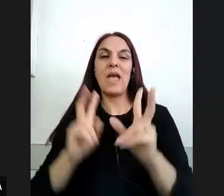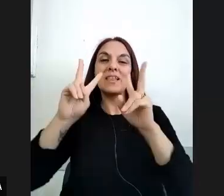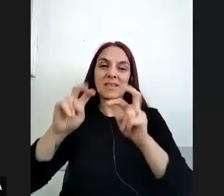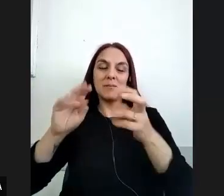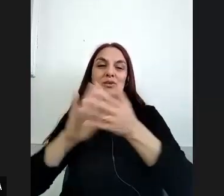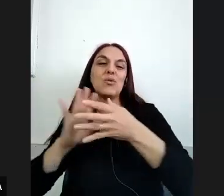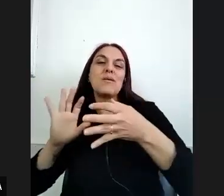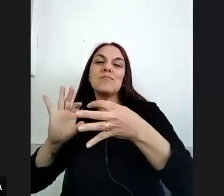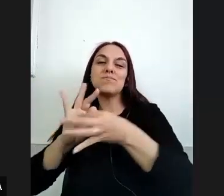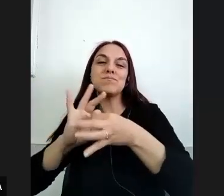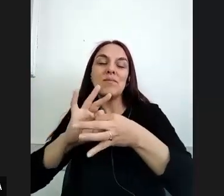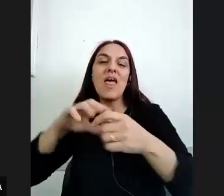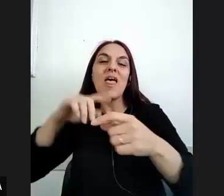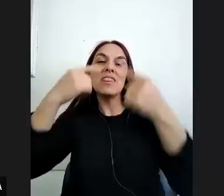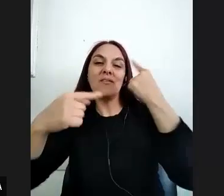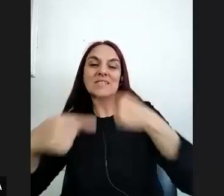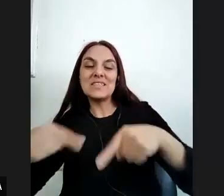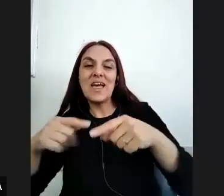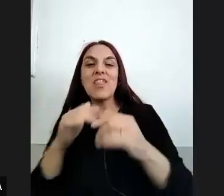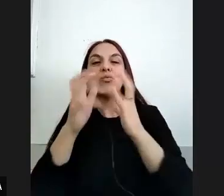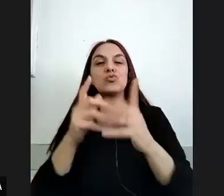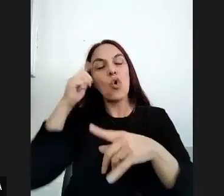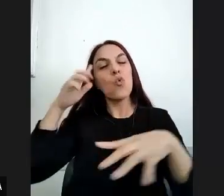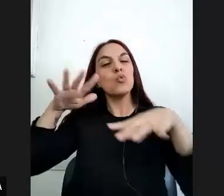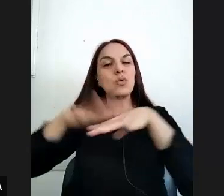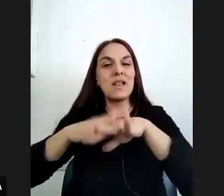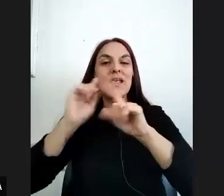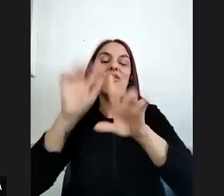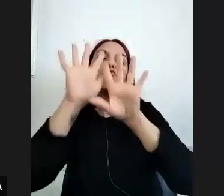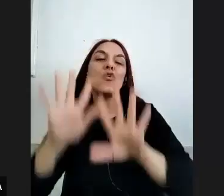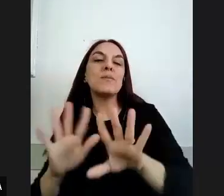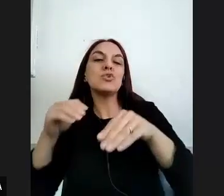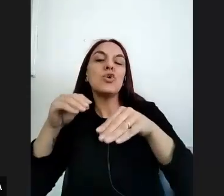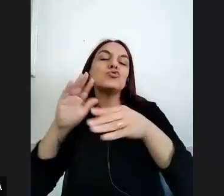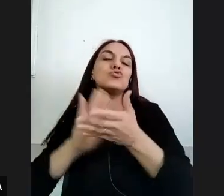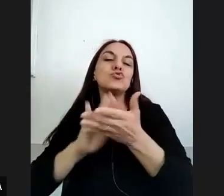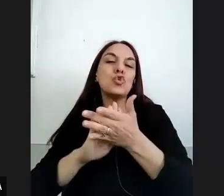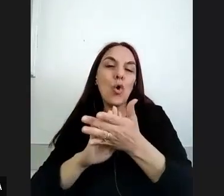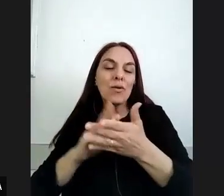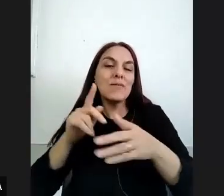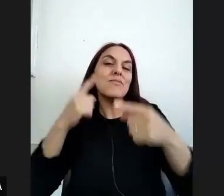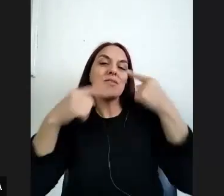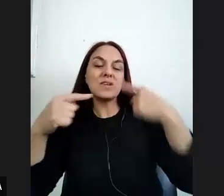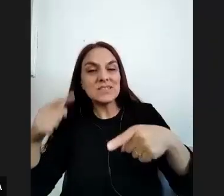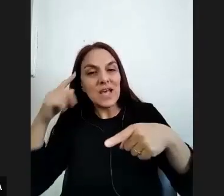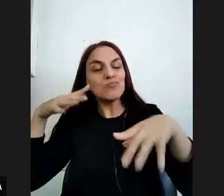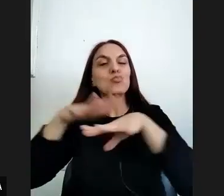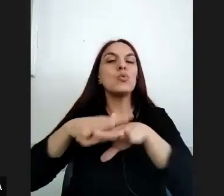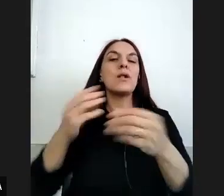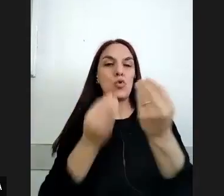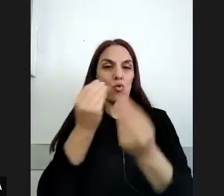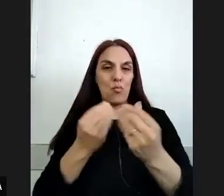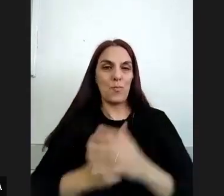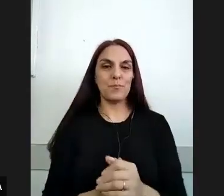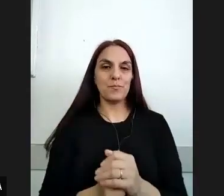la diversidad y a la discusión de la interculturalidad y cómo se forma en la diversidad y en la interculturalidad María Laura te parece que